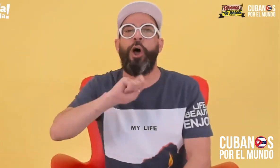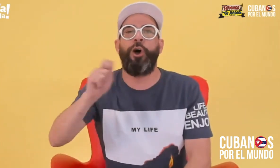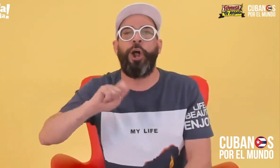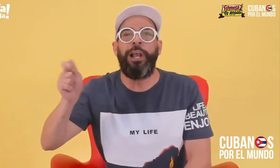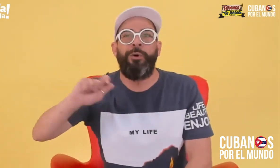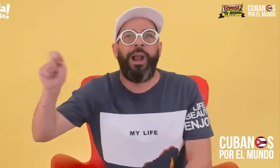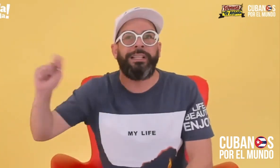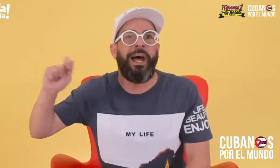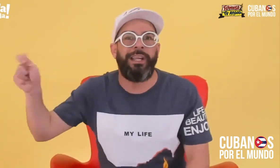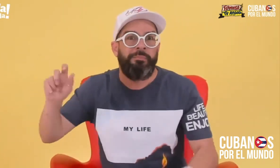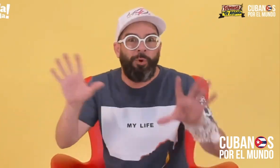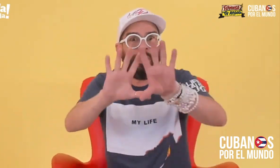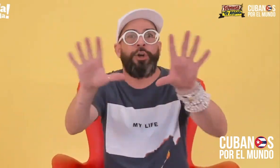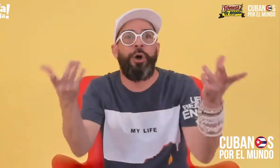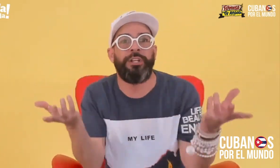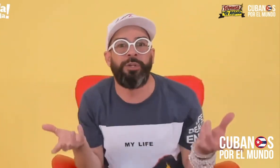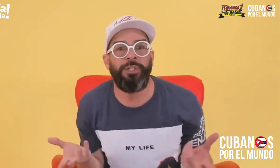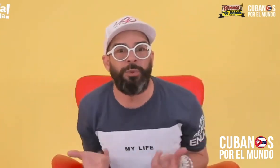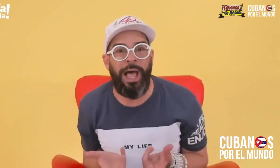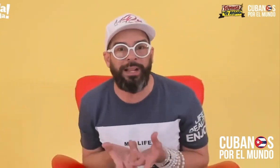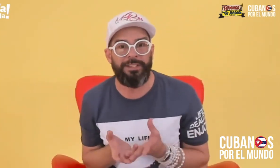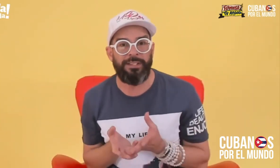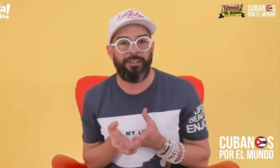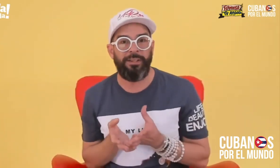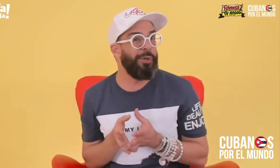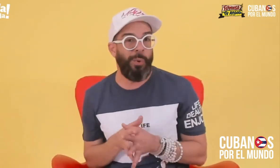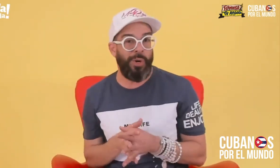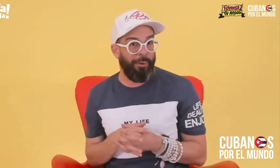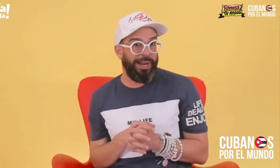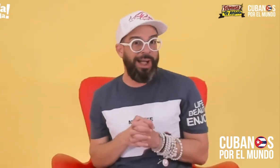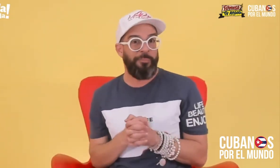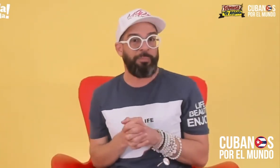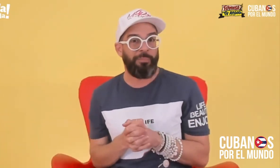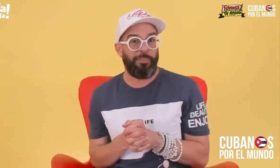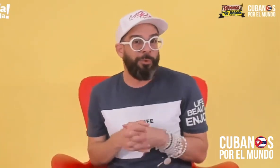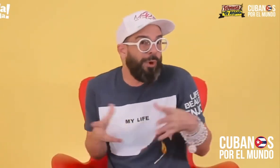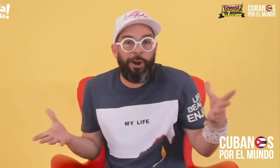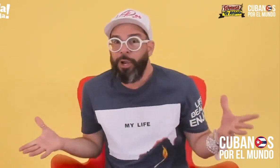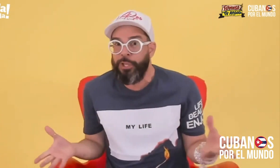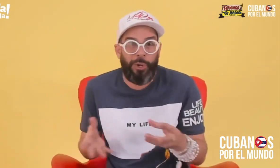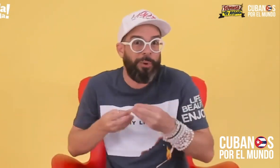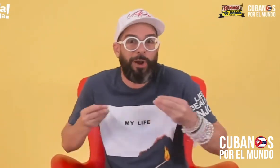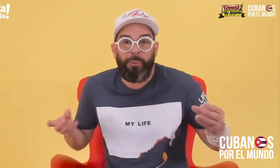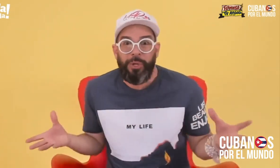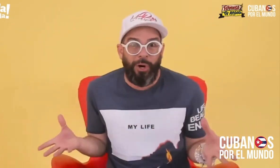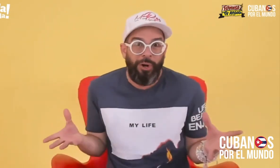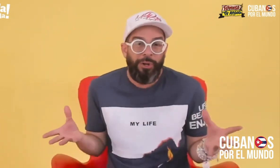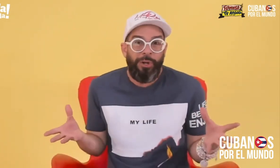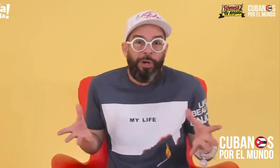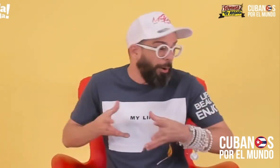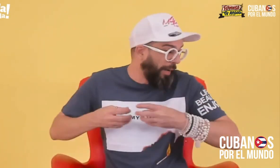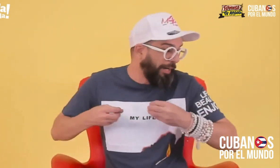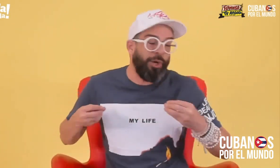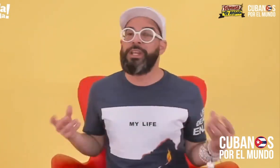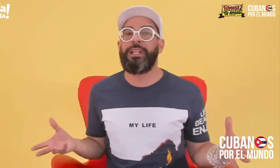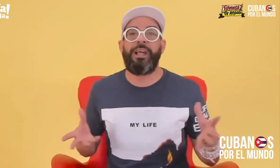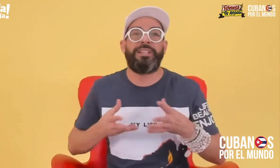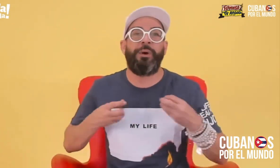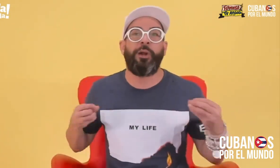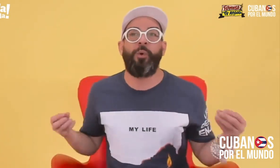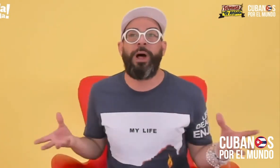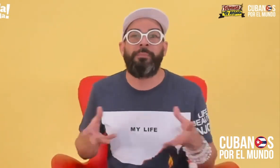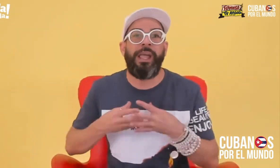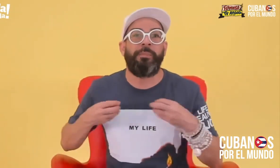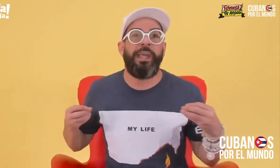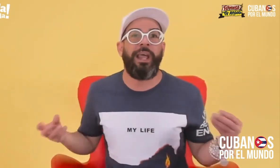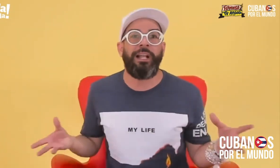no logró el igualitarismo. ¿Usted oyó esos titulares? Nunca, ¿verdad? Nunca los leyó, nunca los vio. Los periodistas